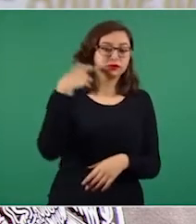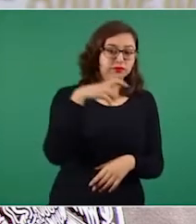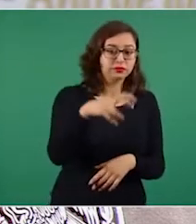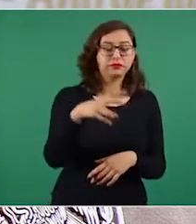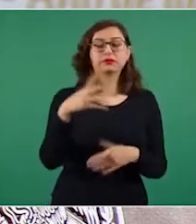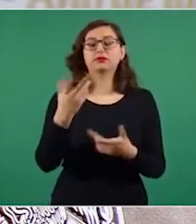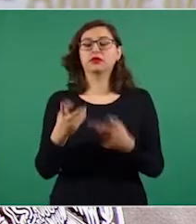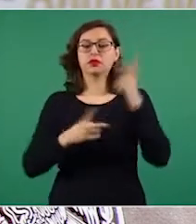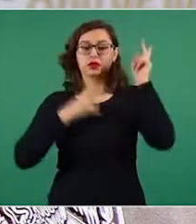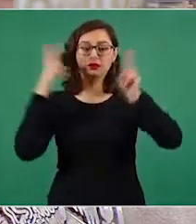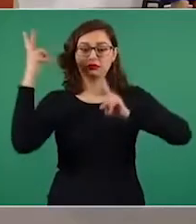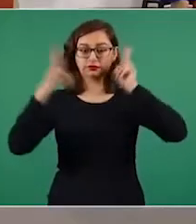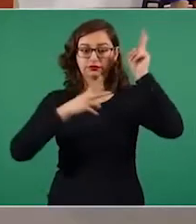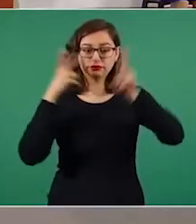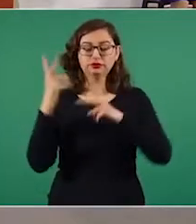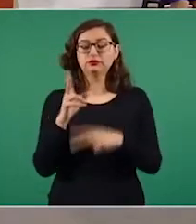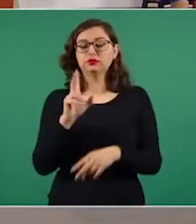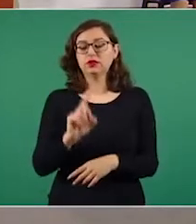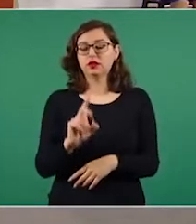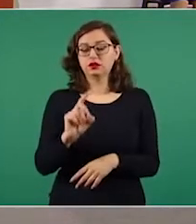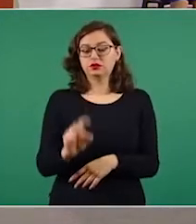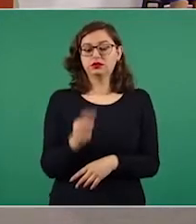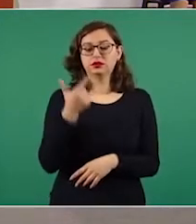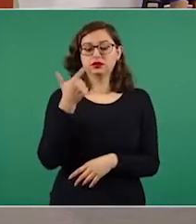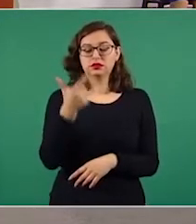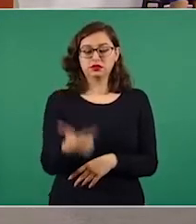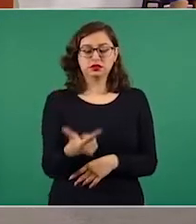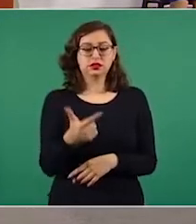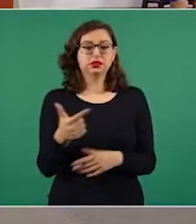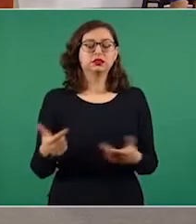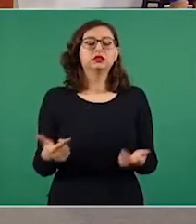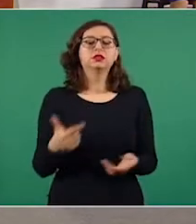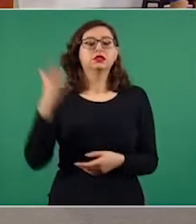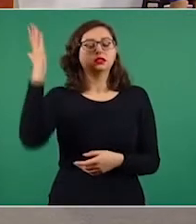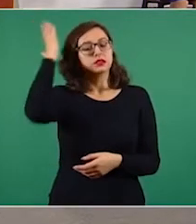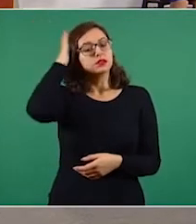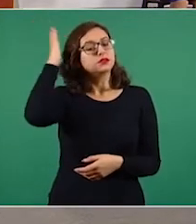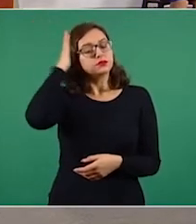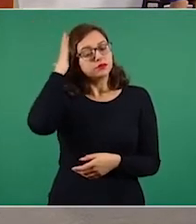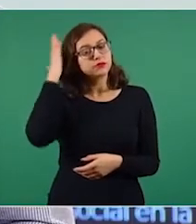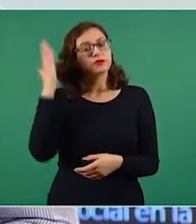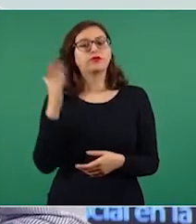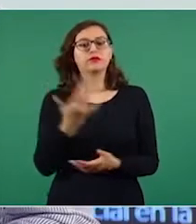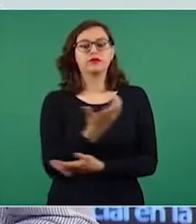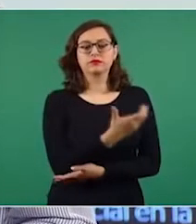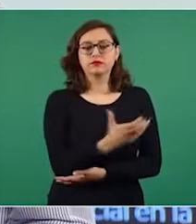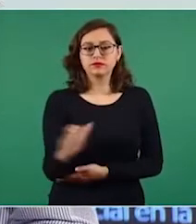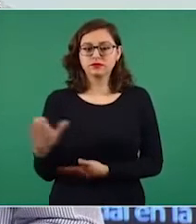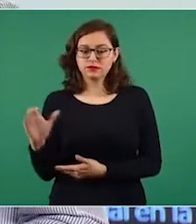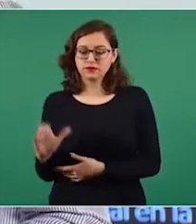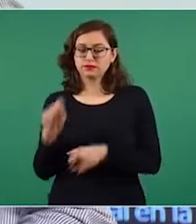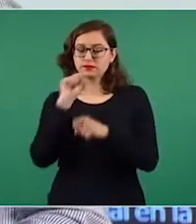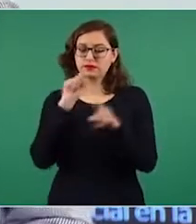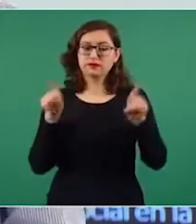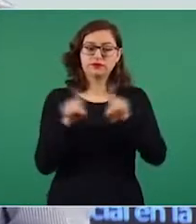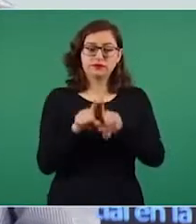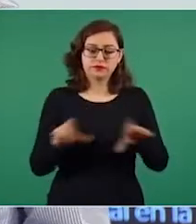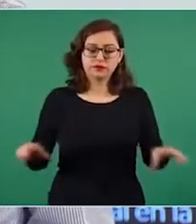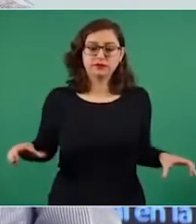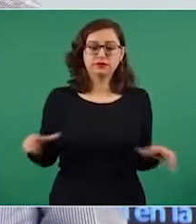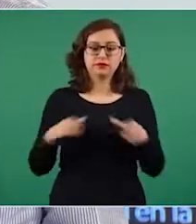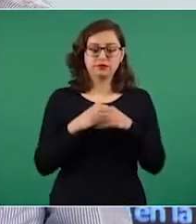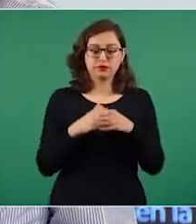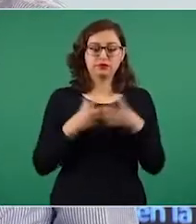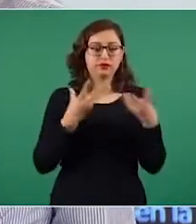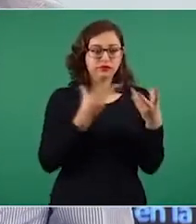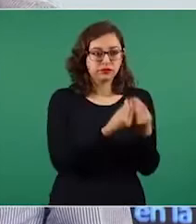asambleas agrarias con los 37 núcleos agrarios y sus comunidades involucradas. Es también